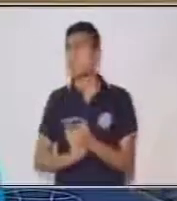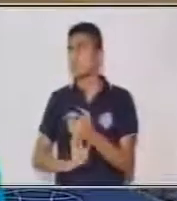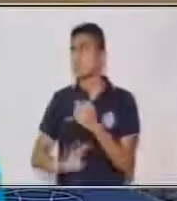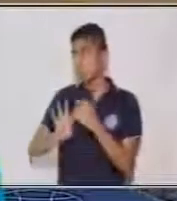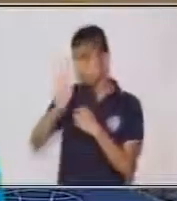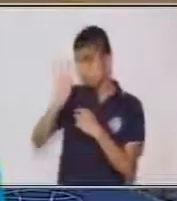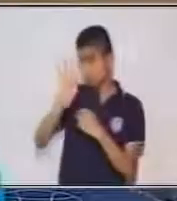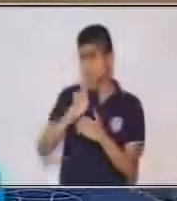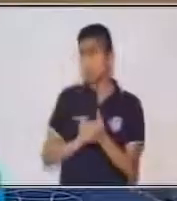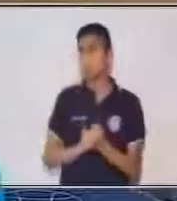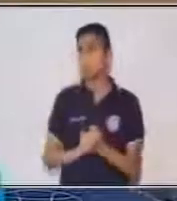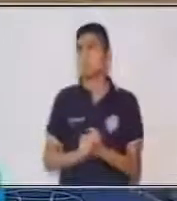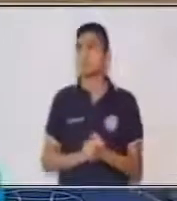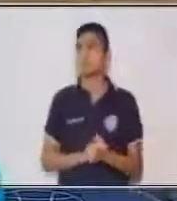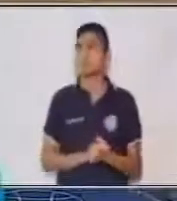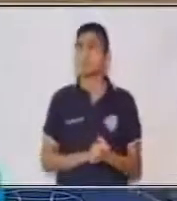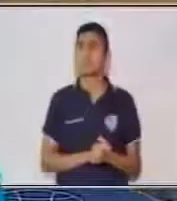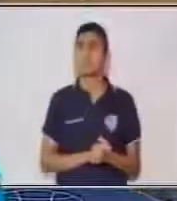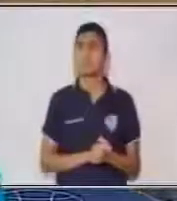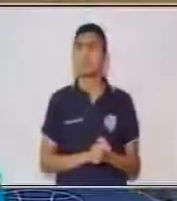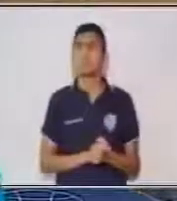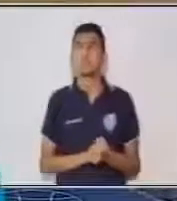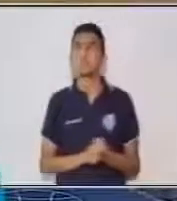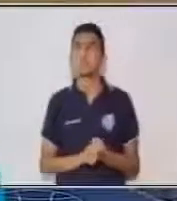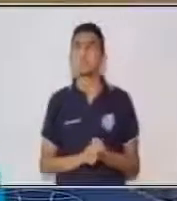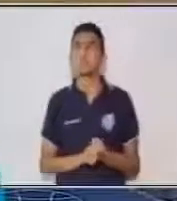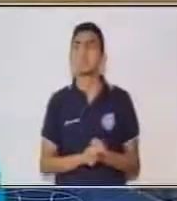4, 64.